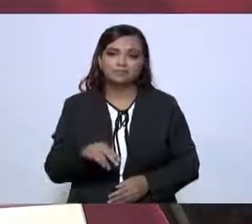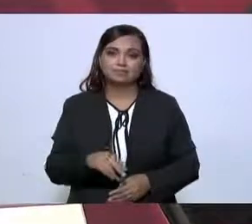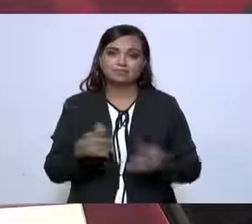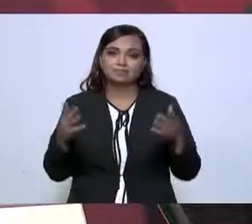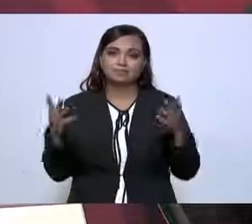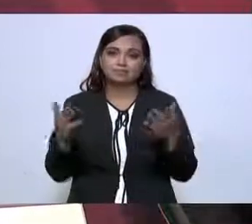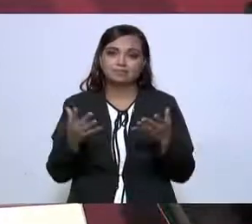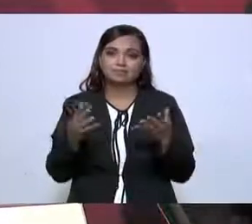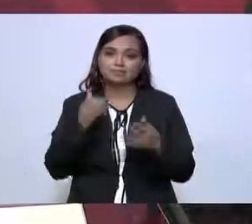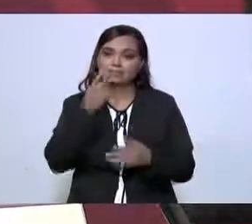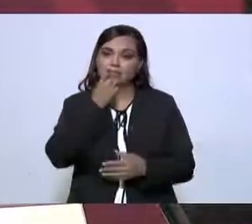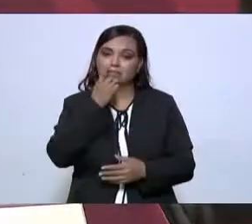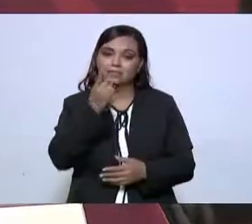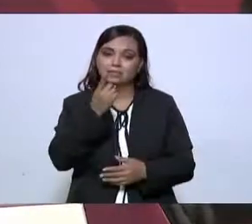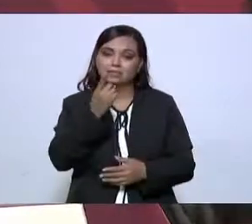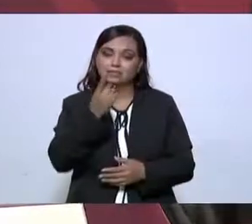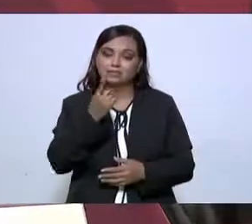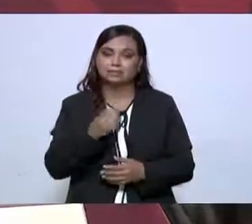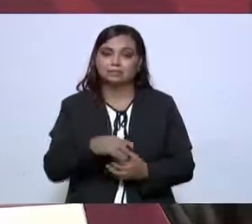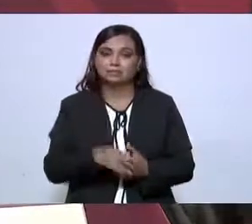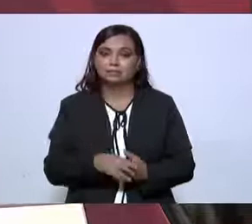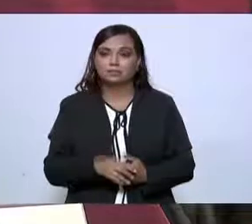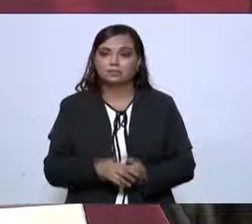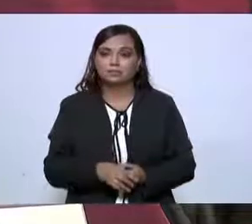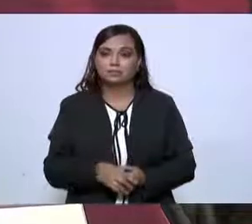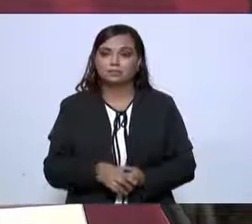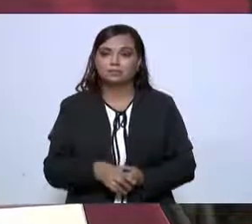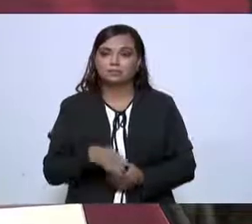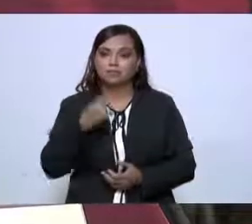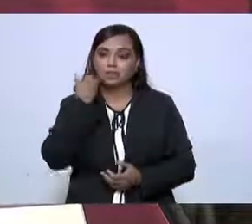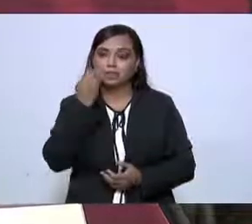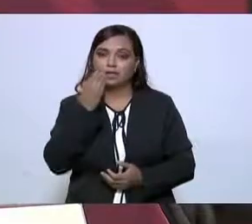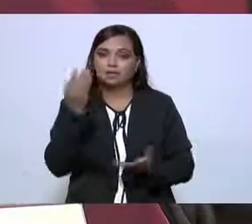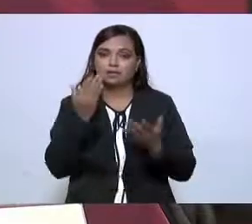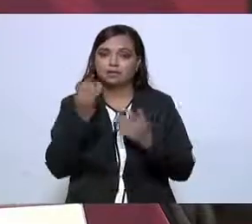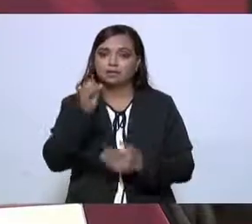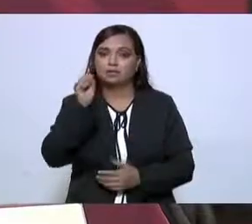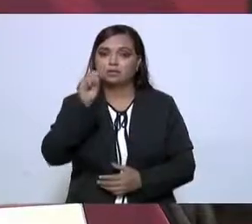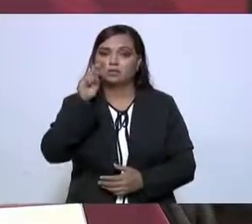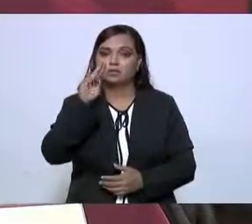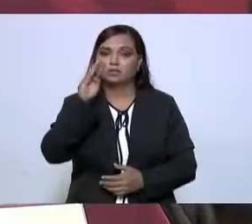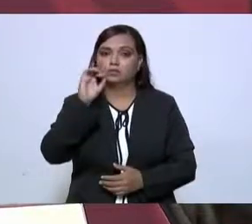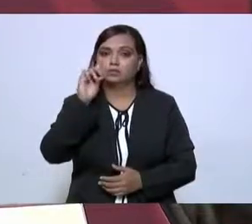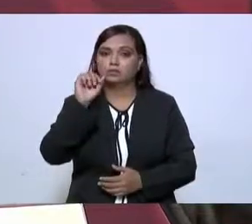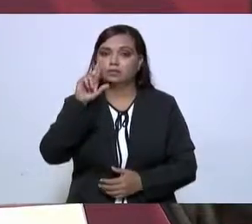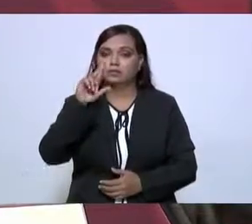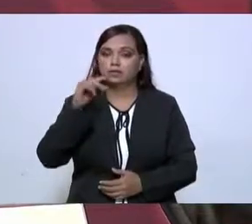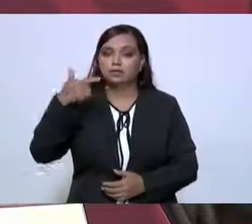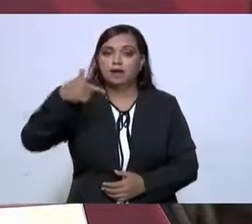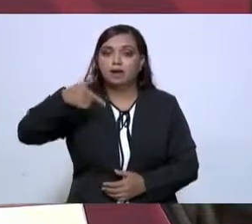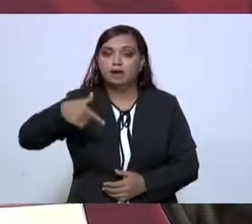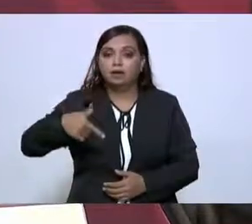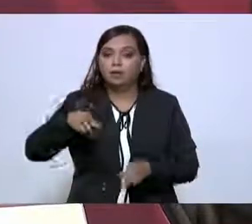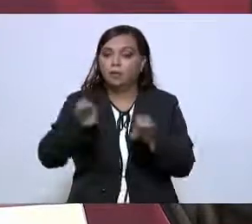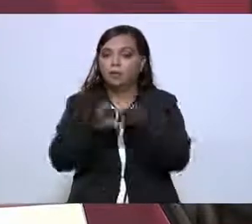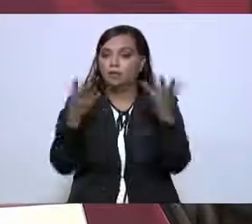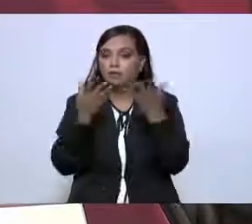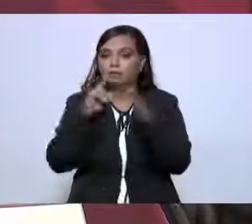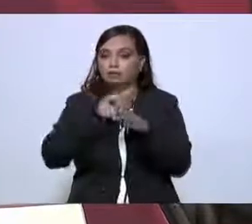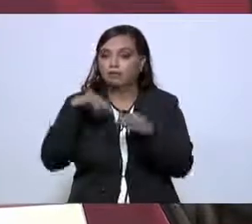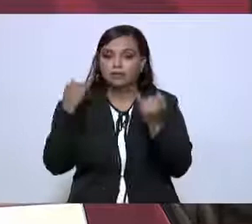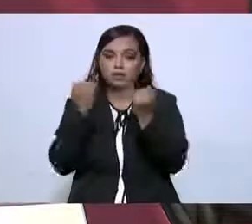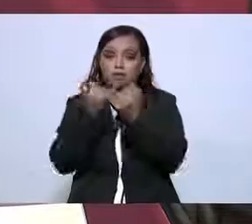decidido subsidiar la gasolina, como lo estamos haciendo nosotros, que nos está